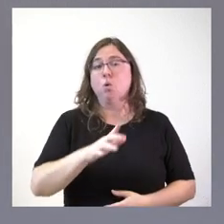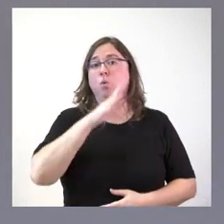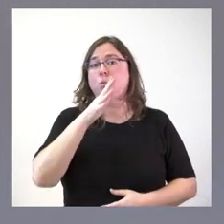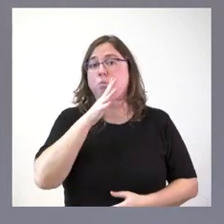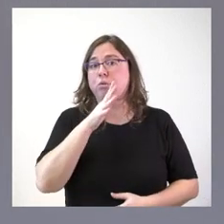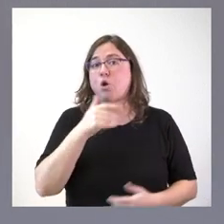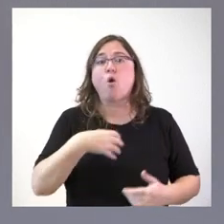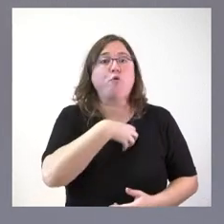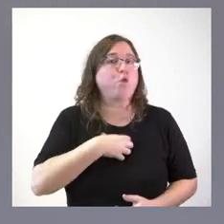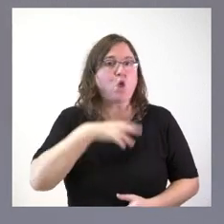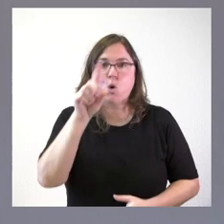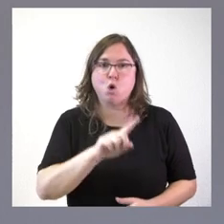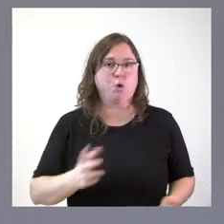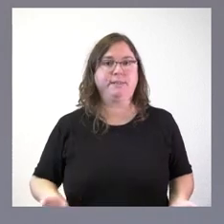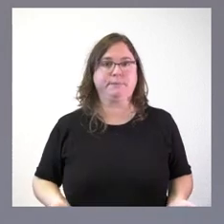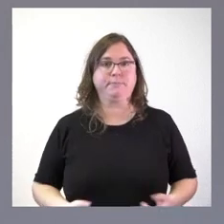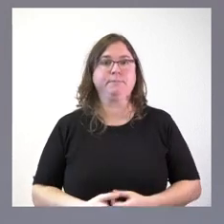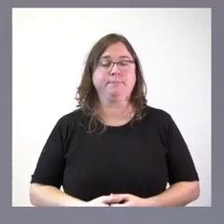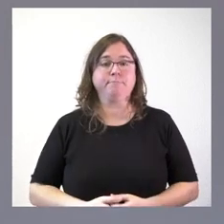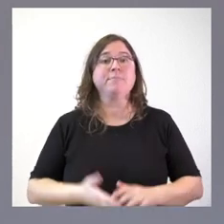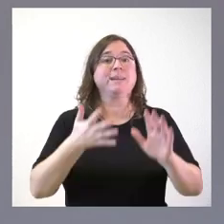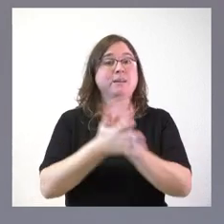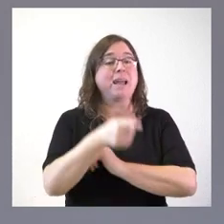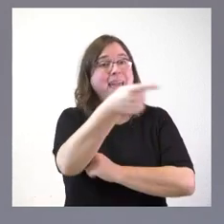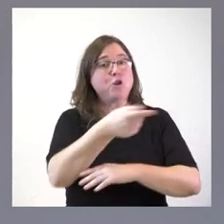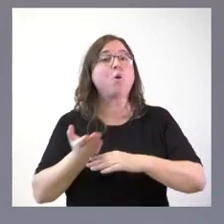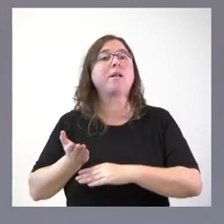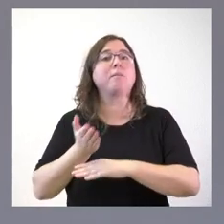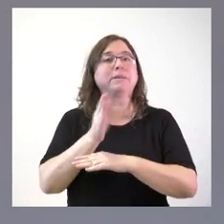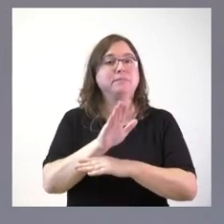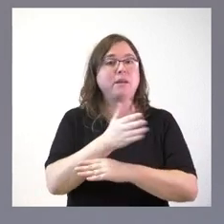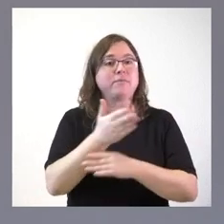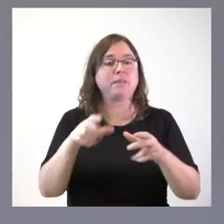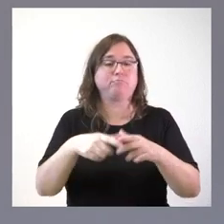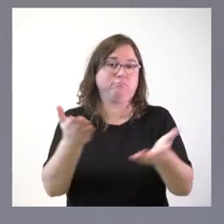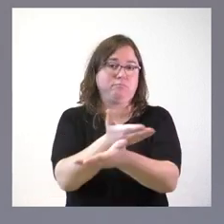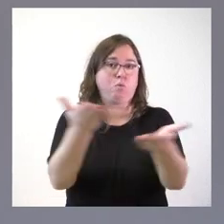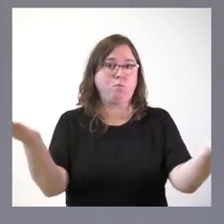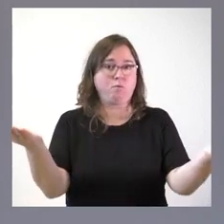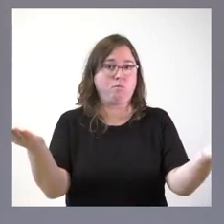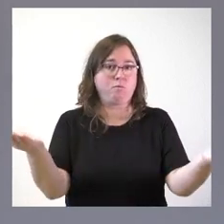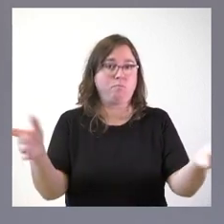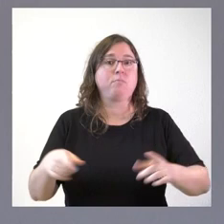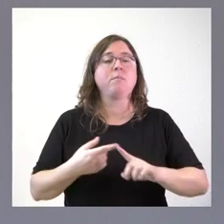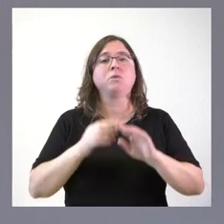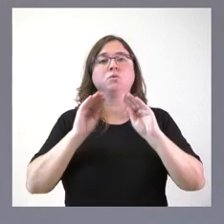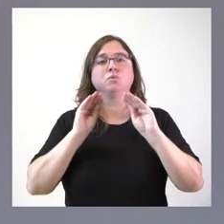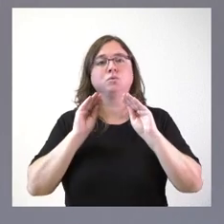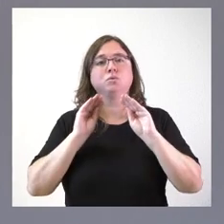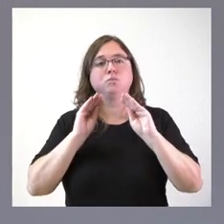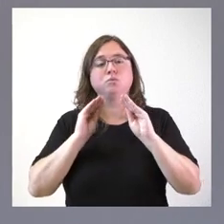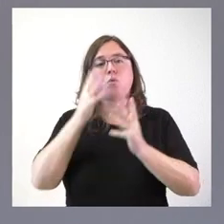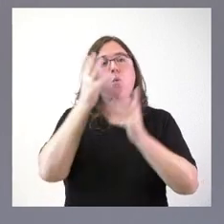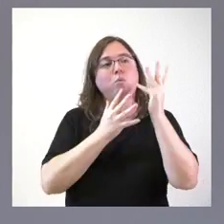es su función y su competencia. Es más, son los representantes del pueblo y, como tal, sus